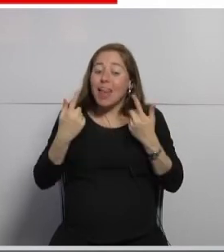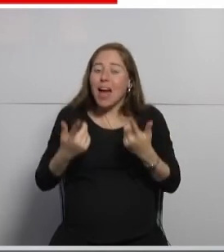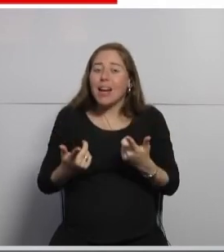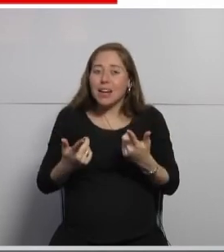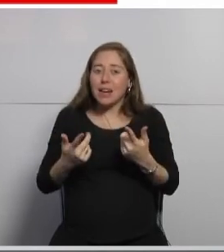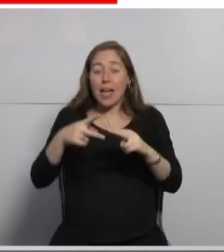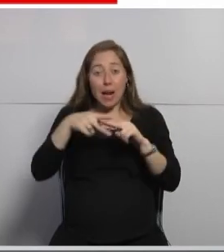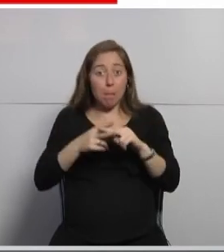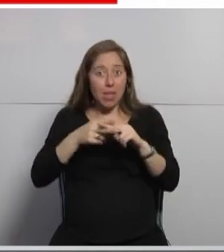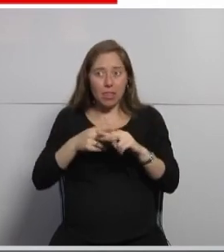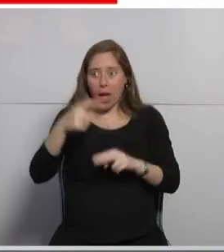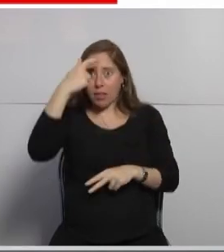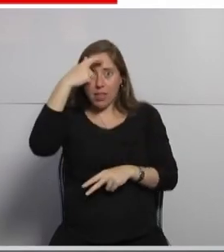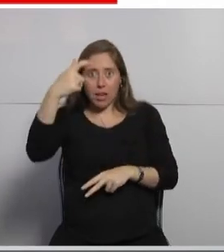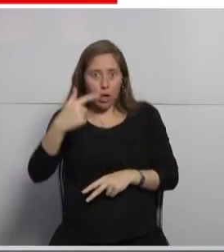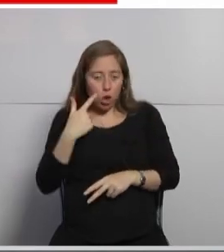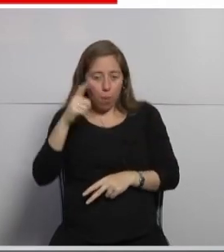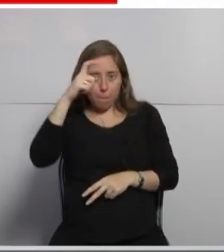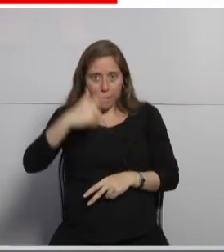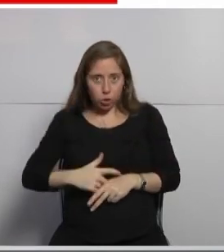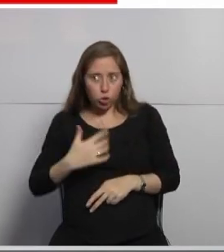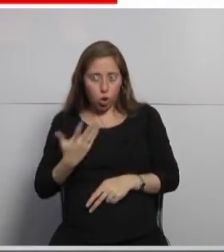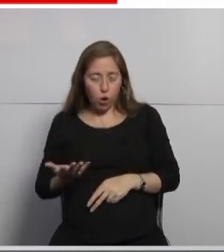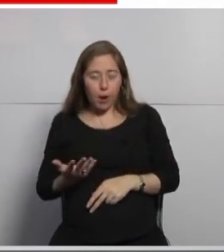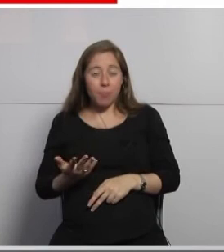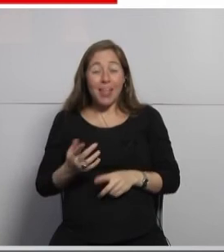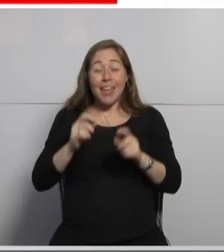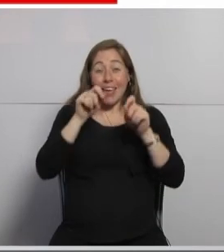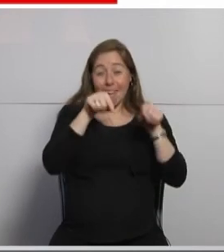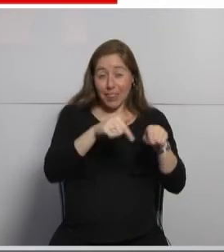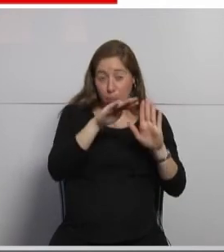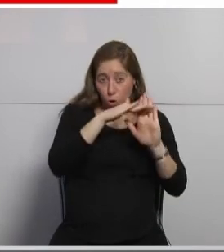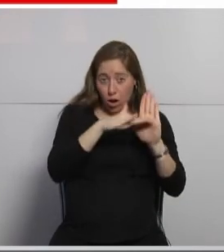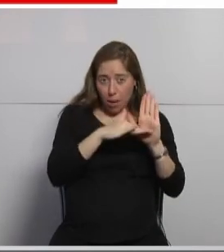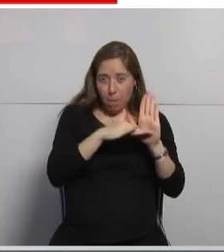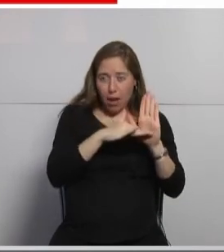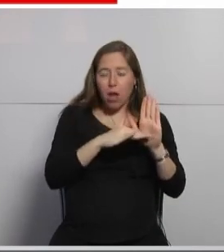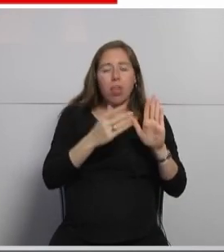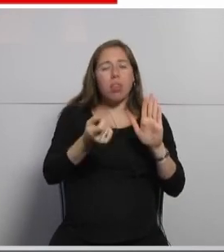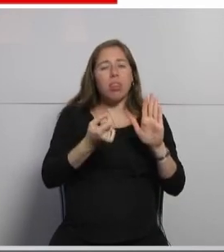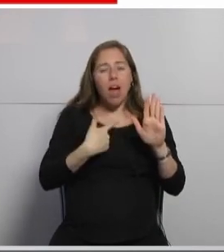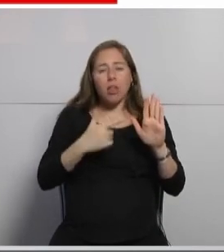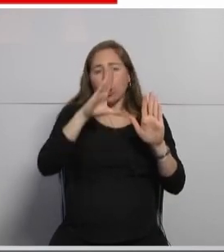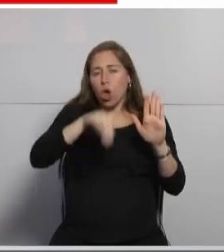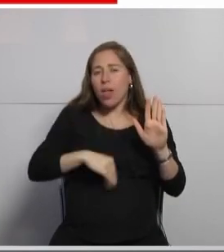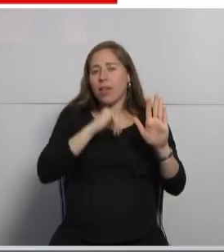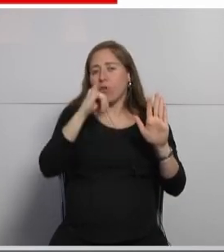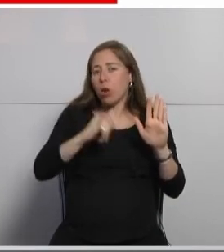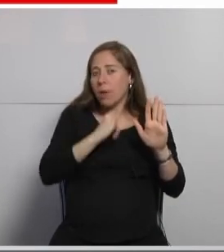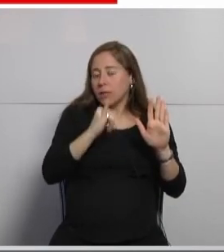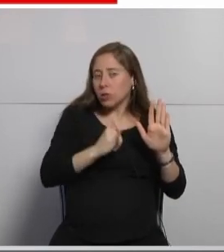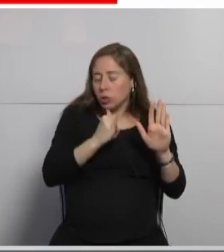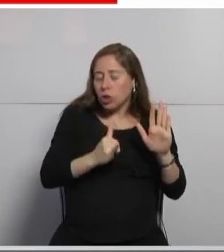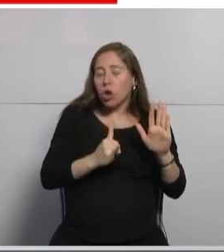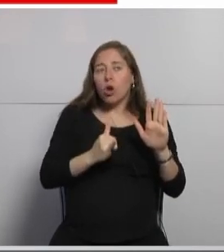los desarrolladores OpenShift ya nos da unos pipelines que podemos utilizar también nos da como había